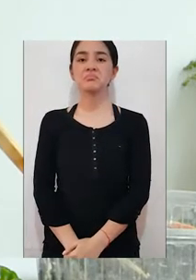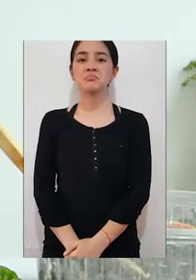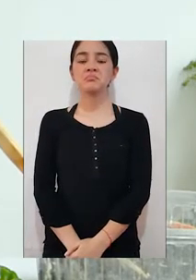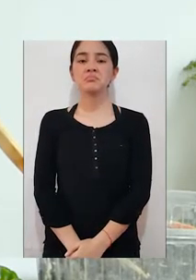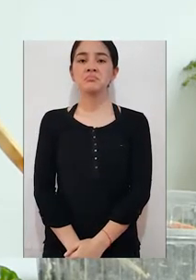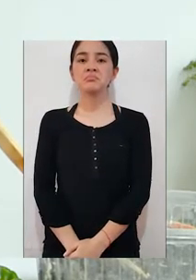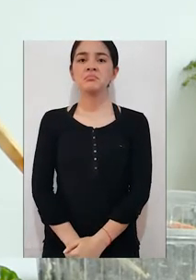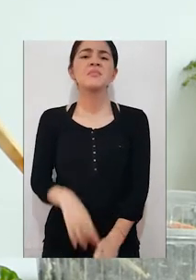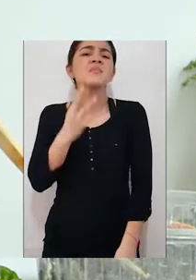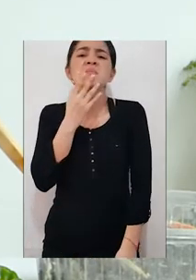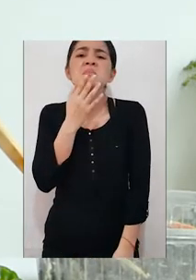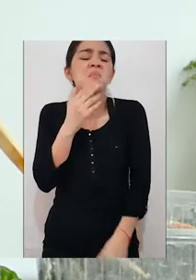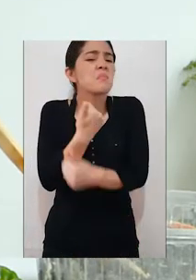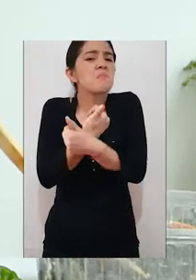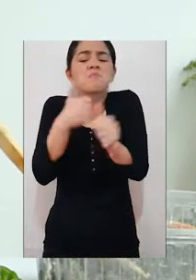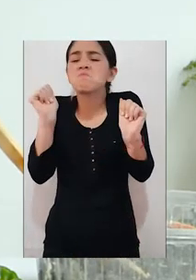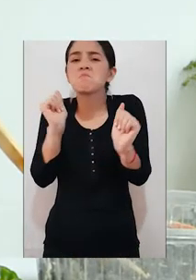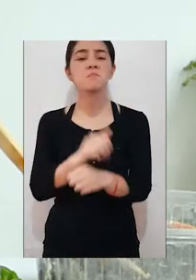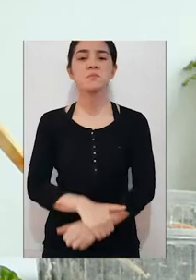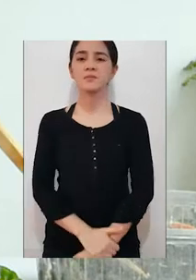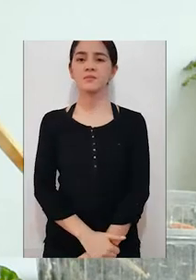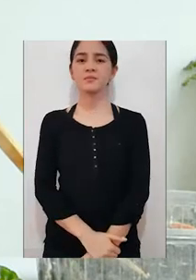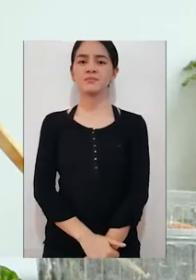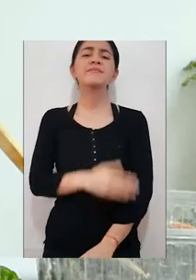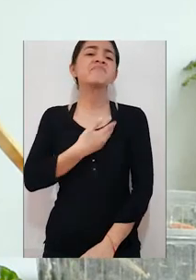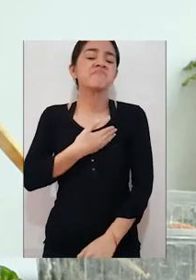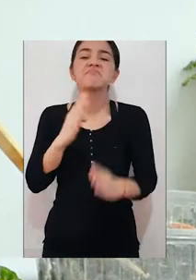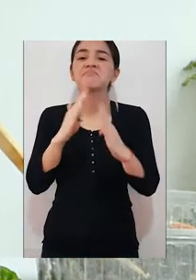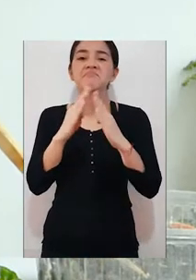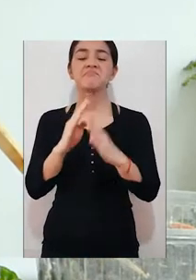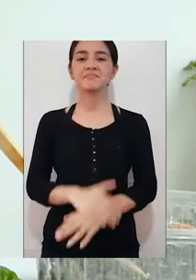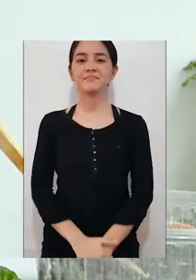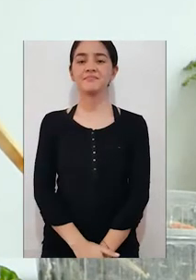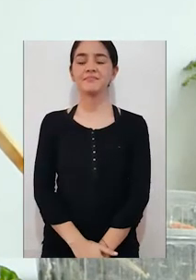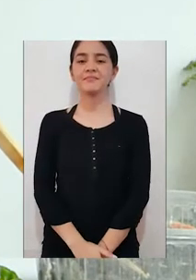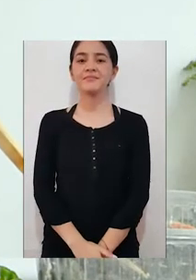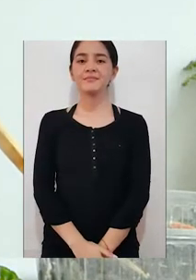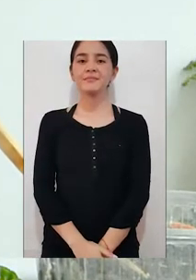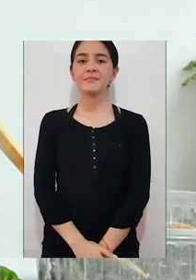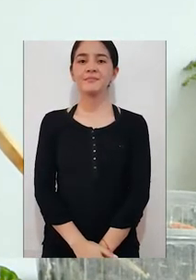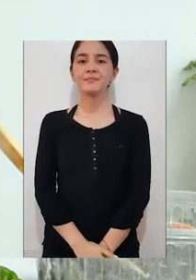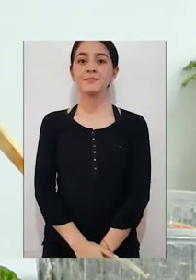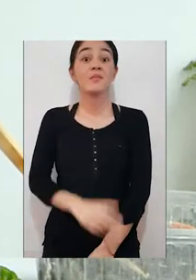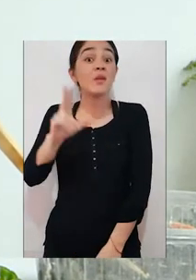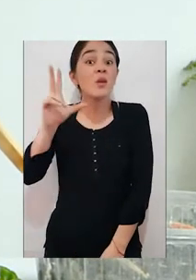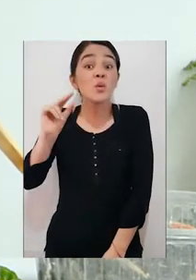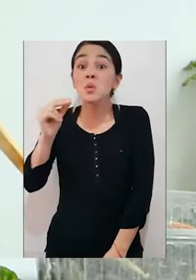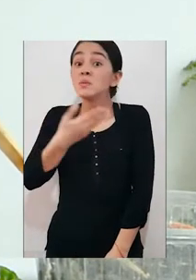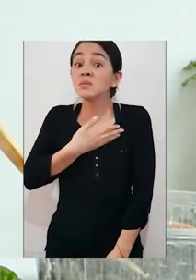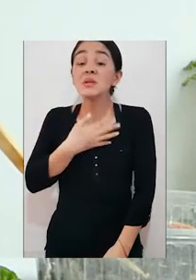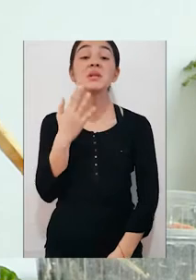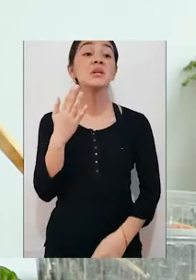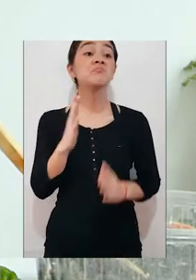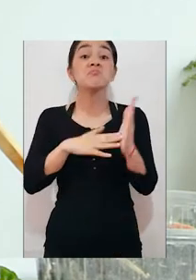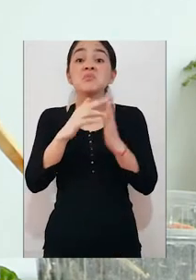puede ser témperas, puede ser acuarela, puede ser pintura acrílica, lo que ustedes tengan en casa. En el caso de que ustedes no tengan pintura,